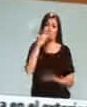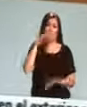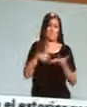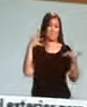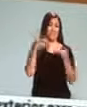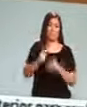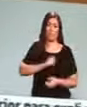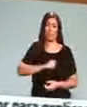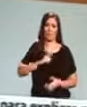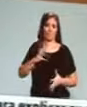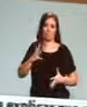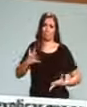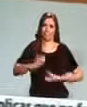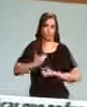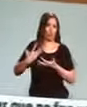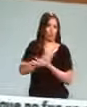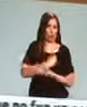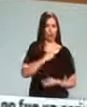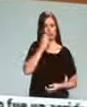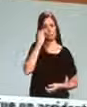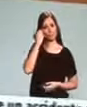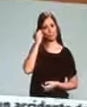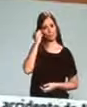que nos ha conmocionado a todos.